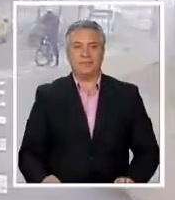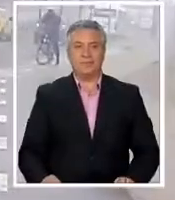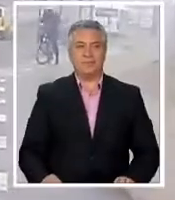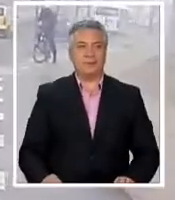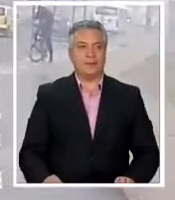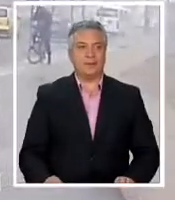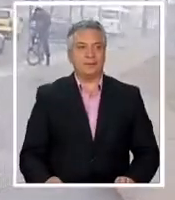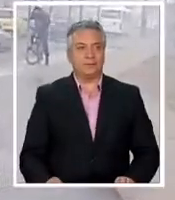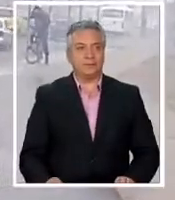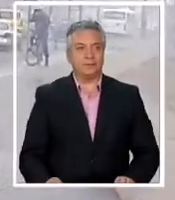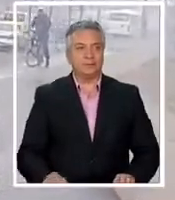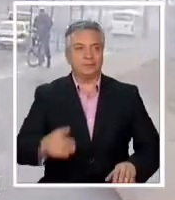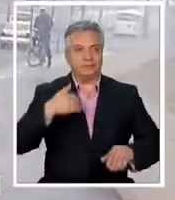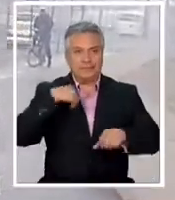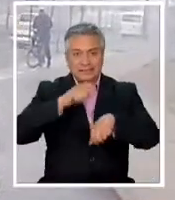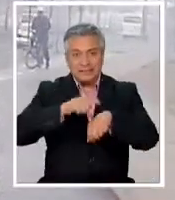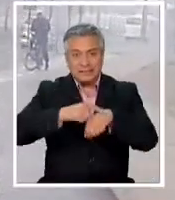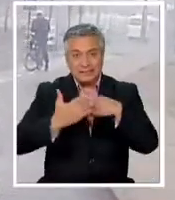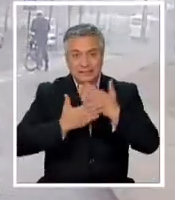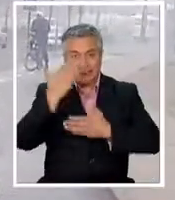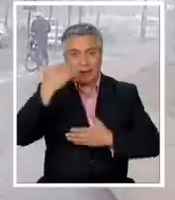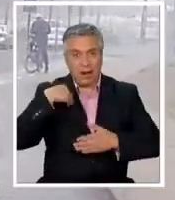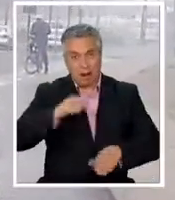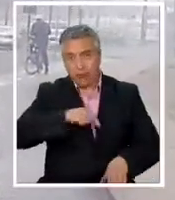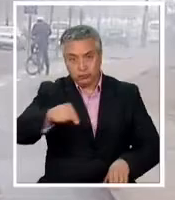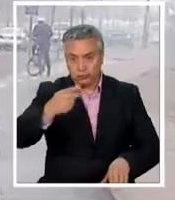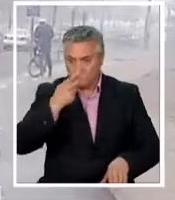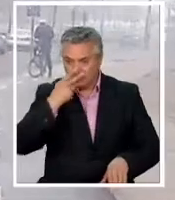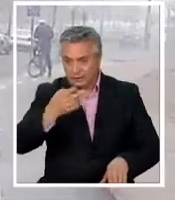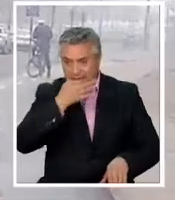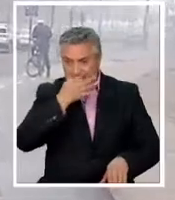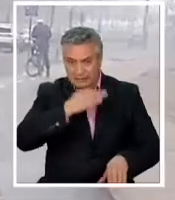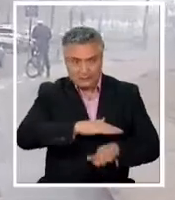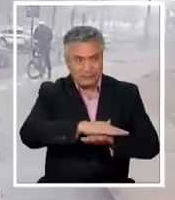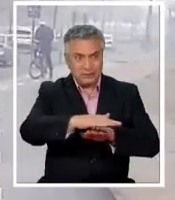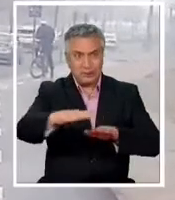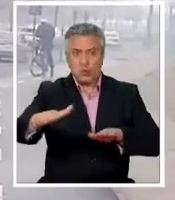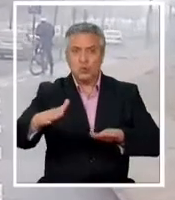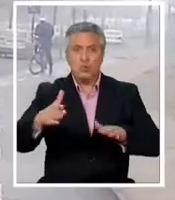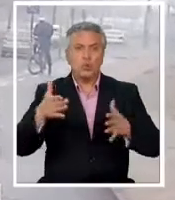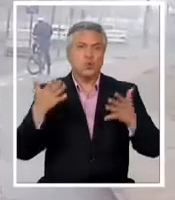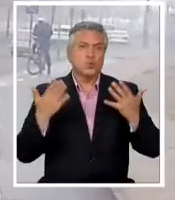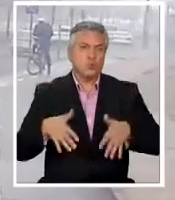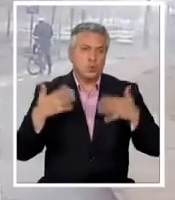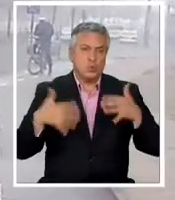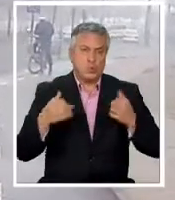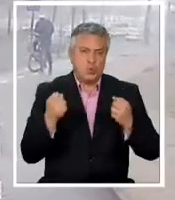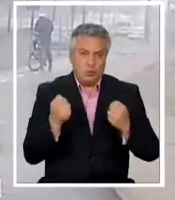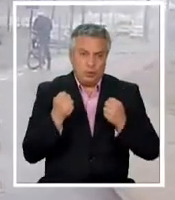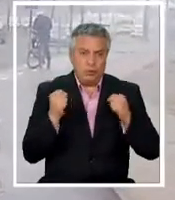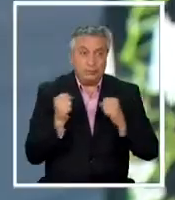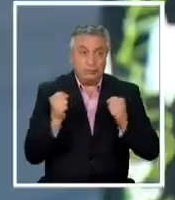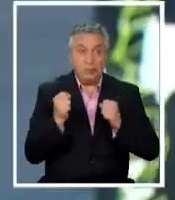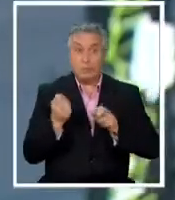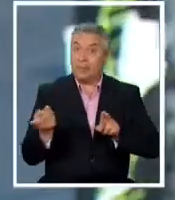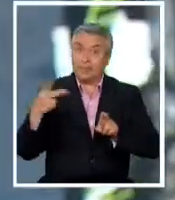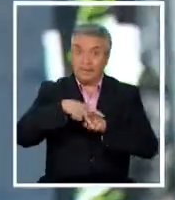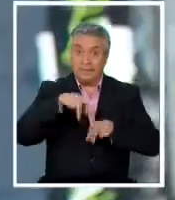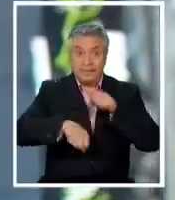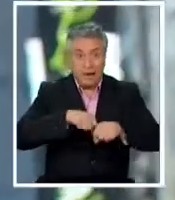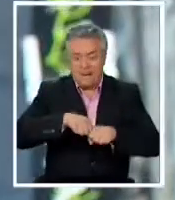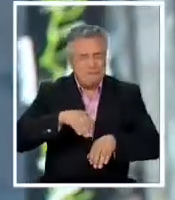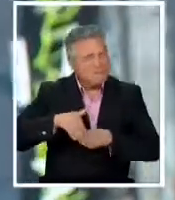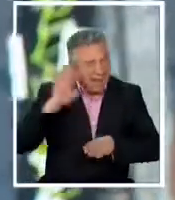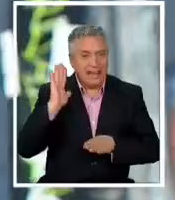Le me tocó salir temprano a llevar a la bebé al jardín y era mucho más rudo el frío. Y en bici, pues más. Me abrigué